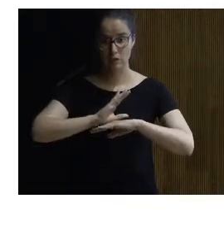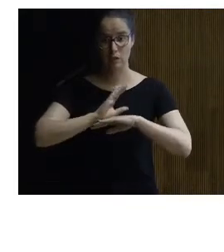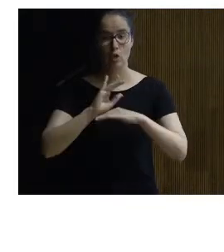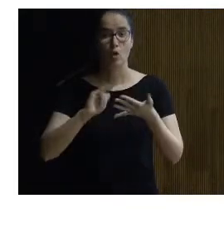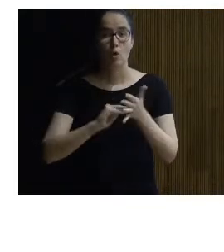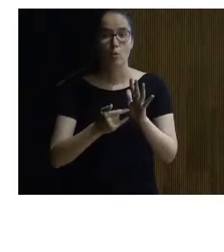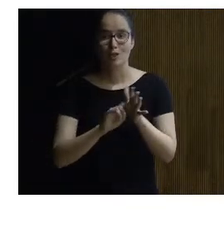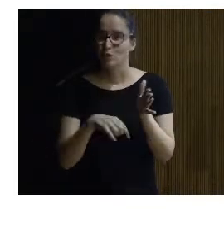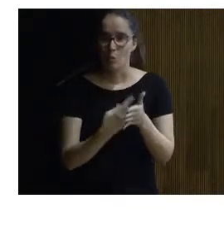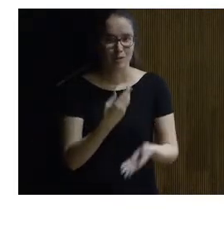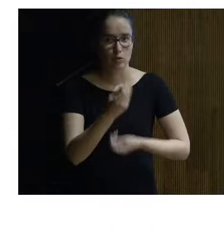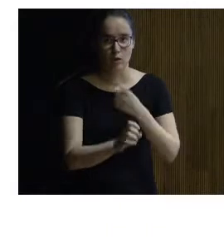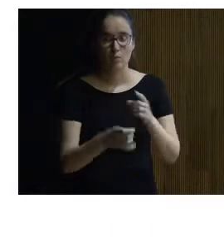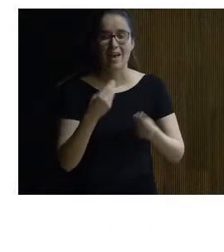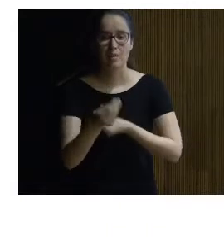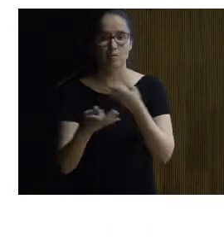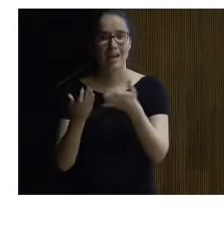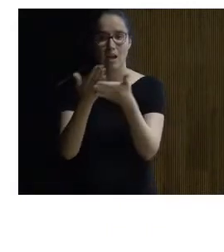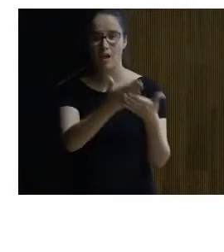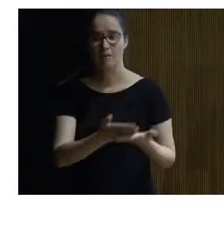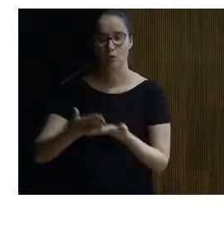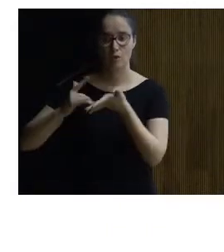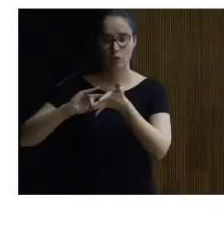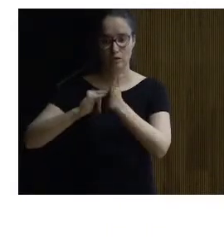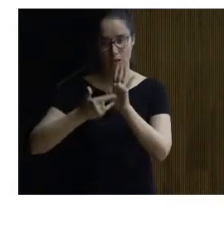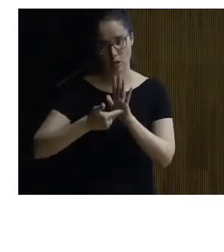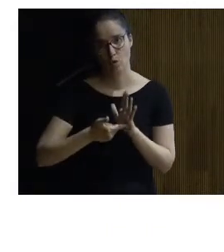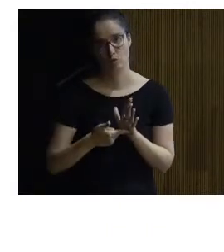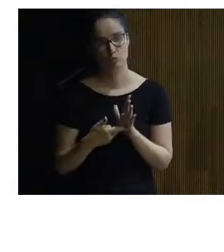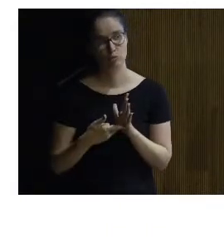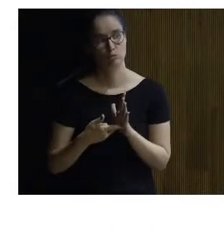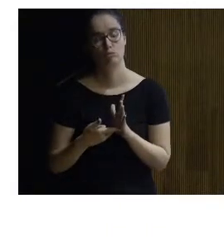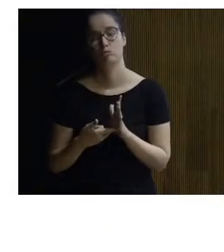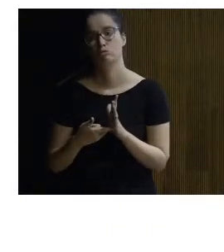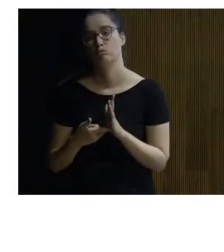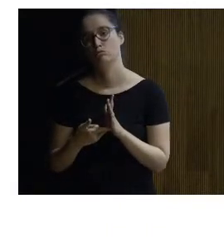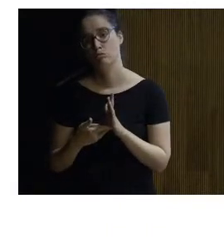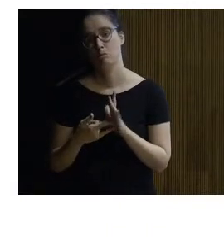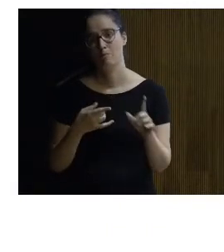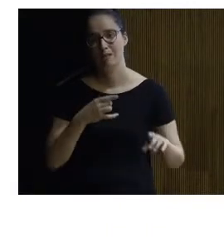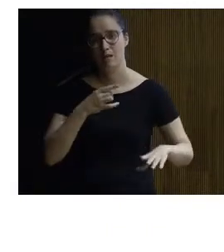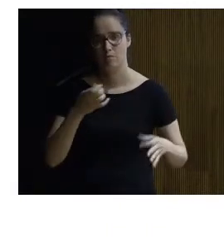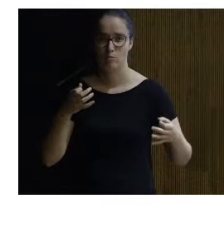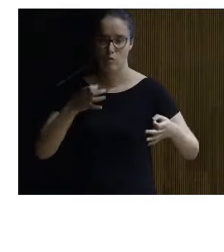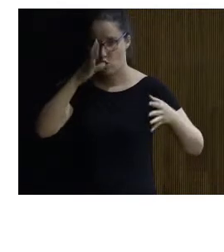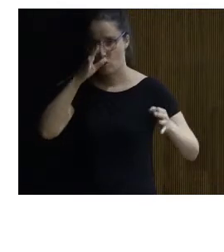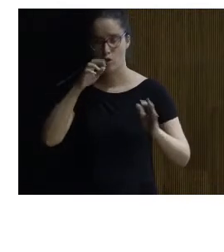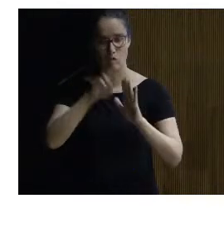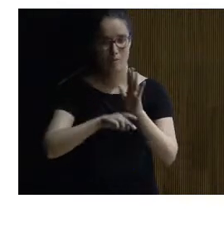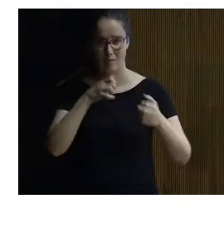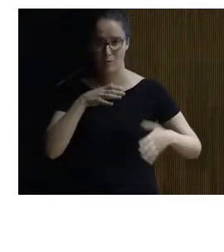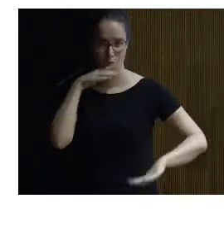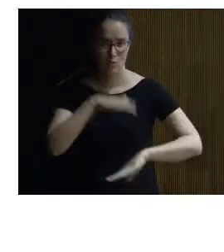proyectos completos lo que sí que hacemos son estudios técnicos digamos a escala que cumplan por supuesto la normativa